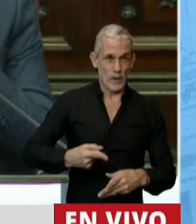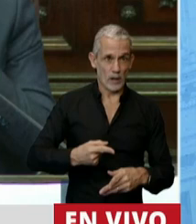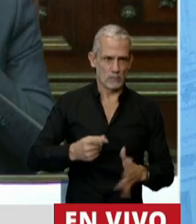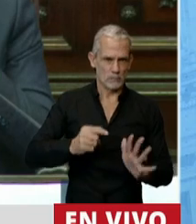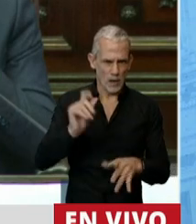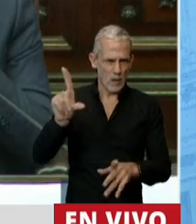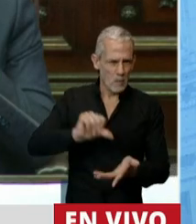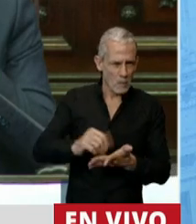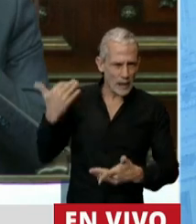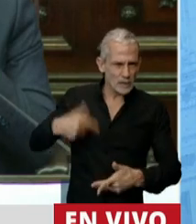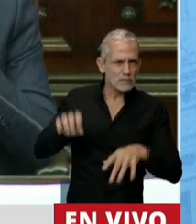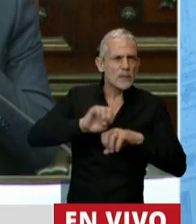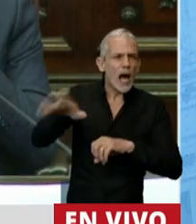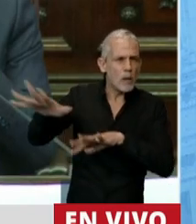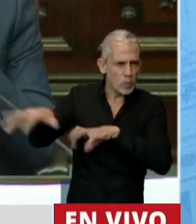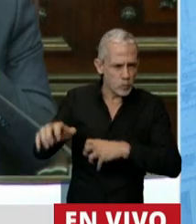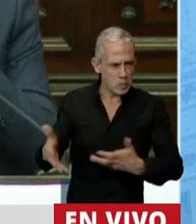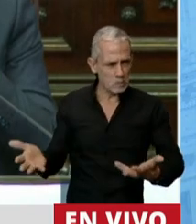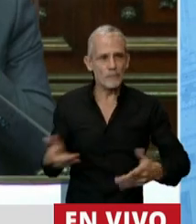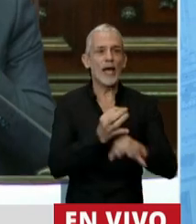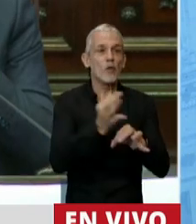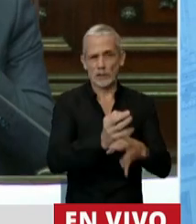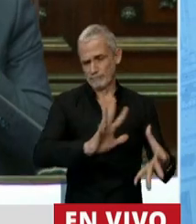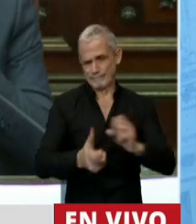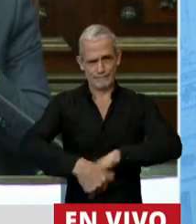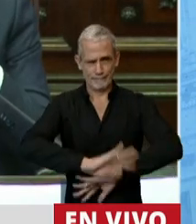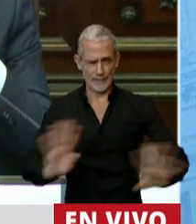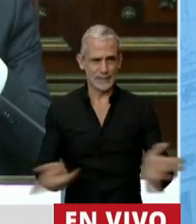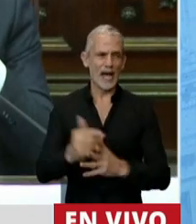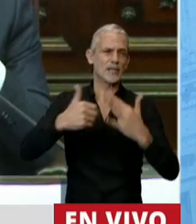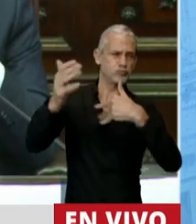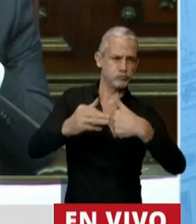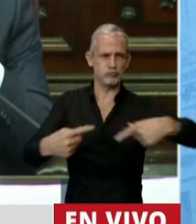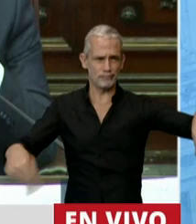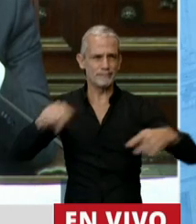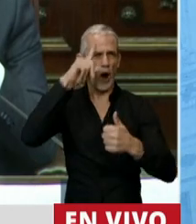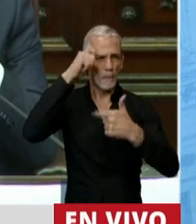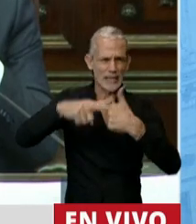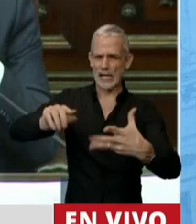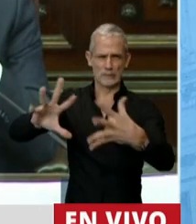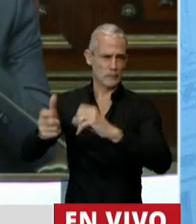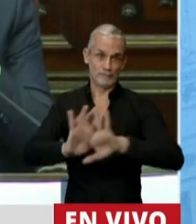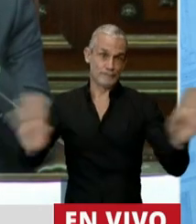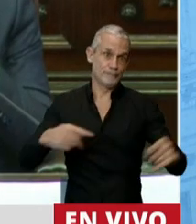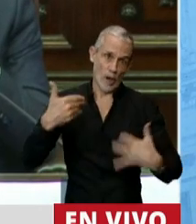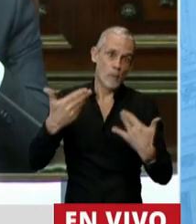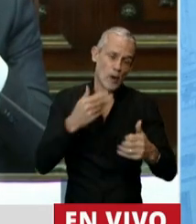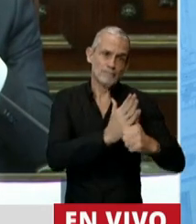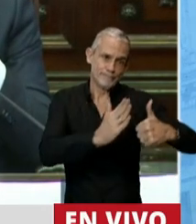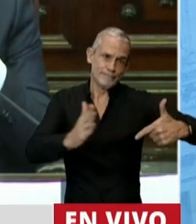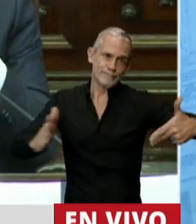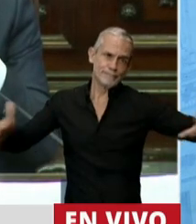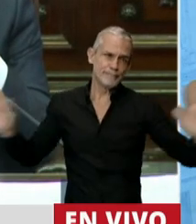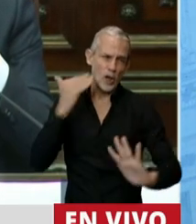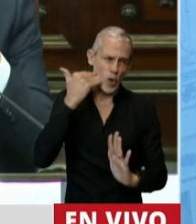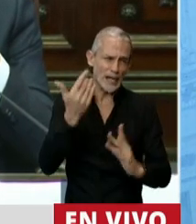producción agrícola. Bueno, la educación también un desastre, la infraestructura, los hospitales. Y así podría seguir toda la tarde, pero no lo voy a